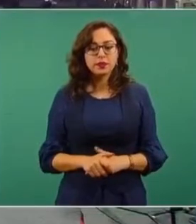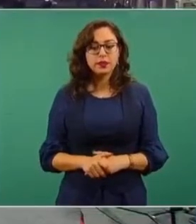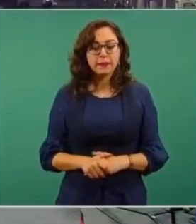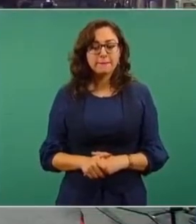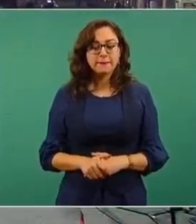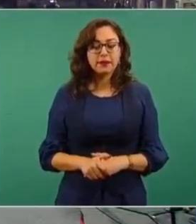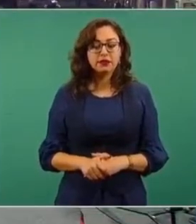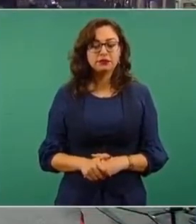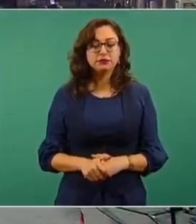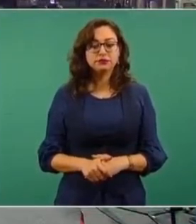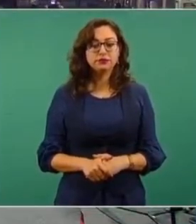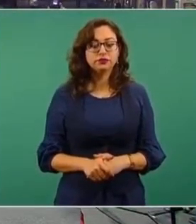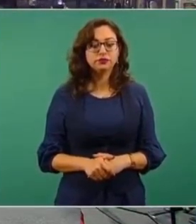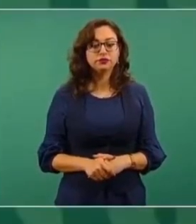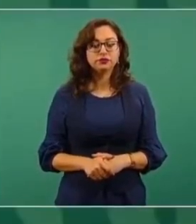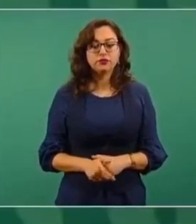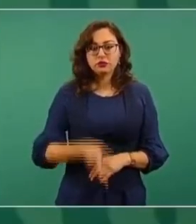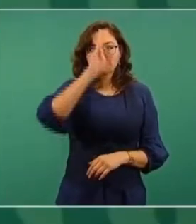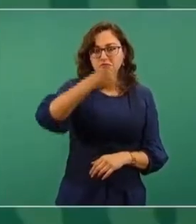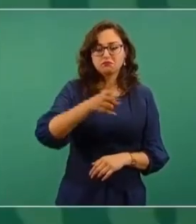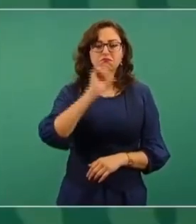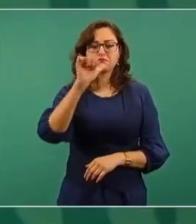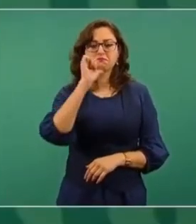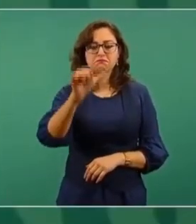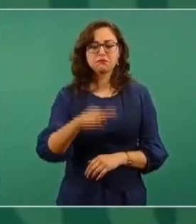No hay prohibición,